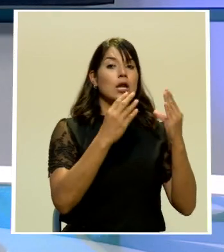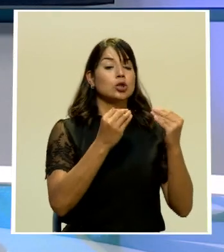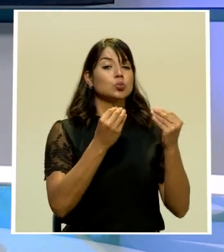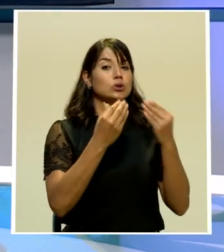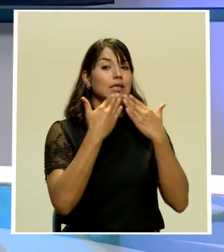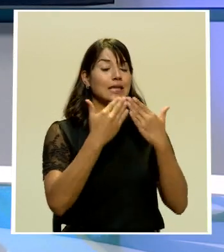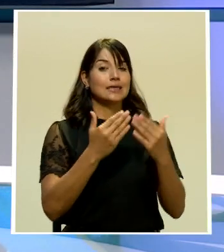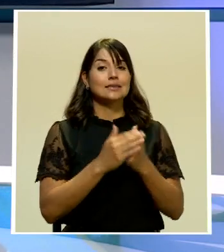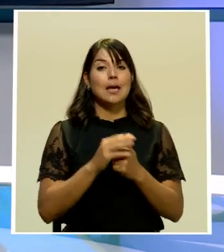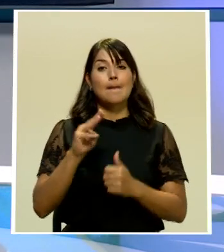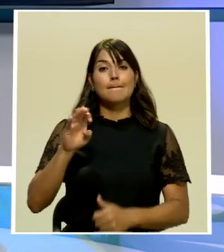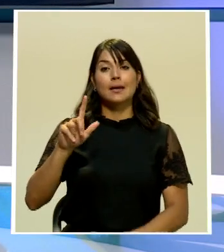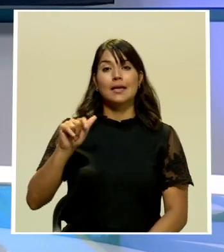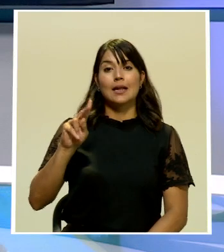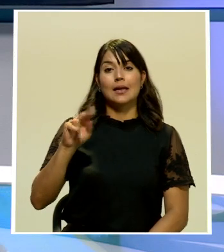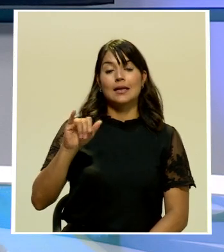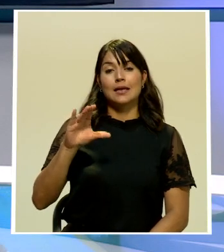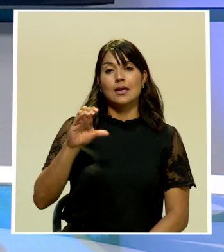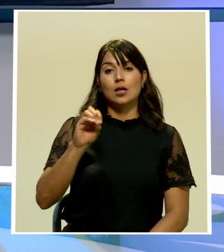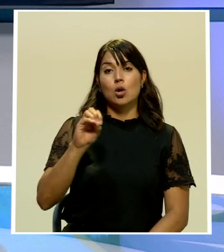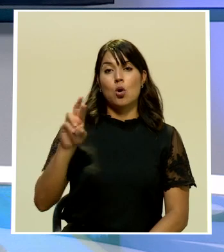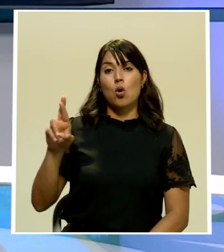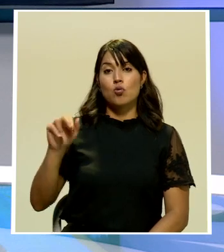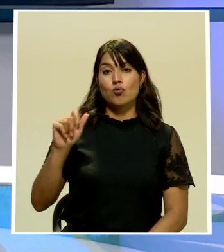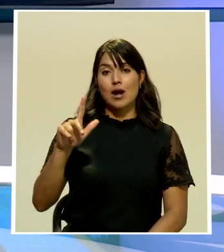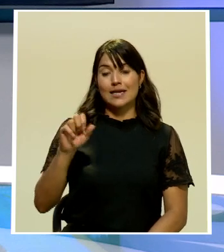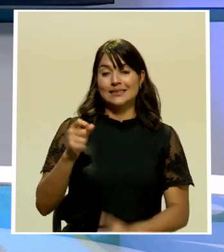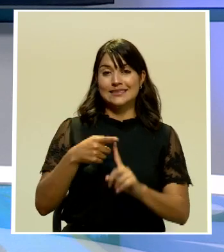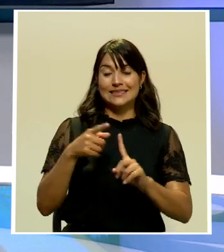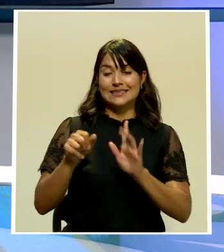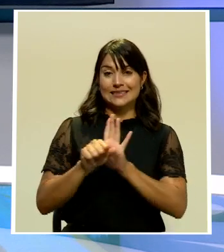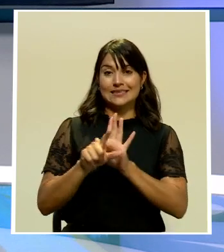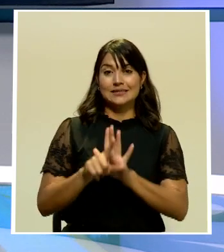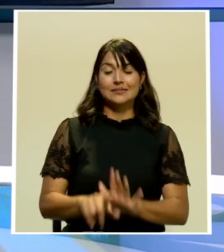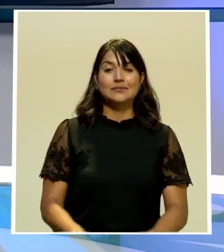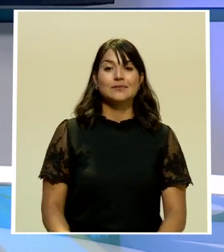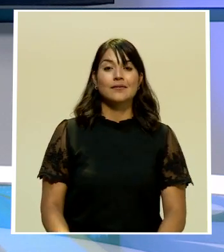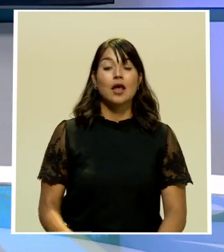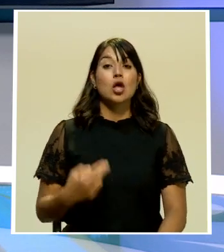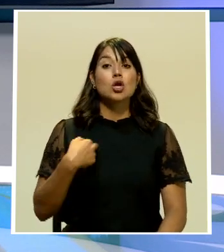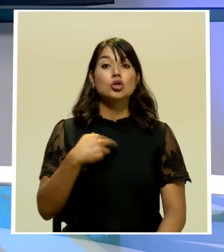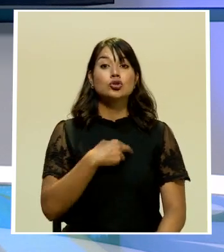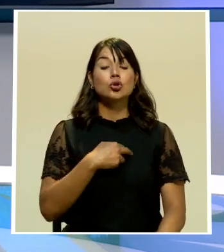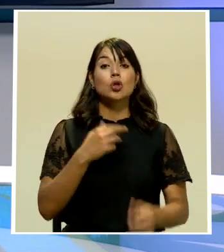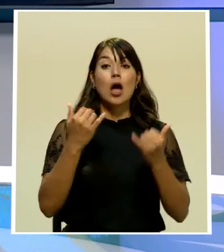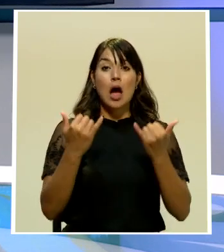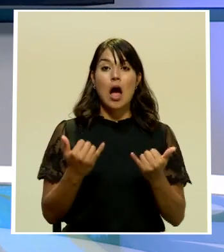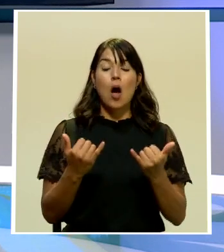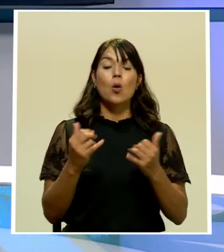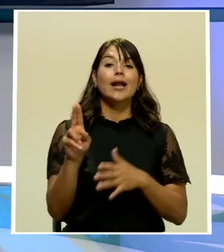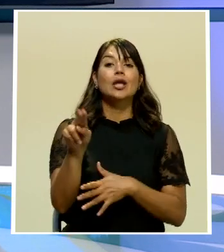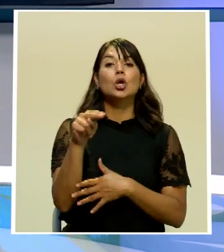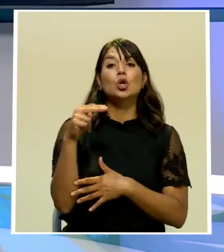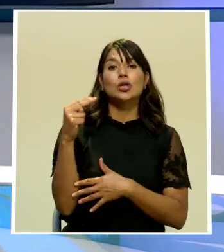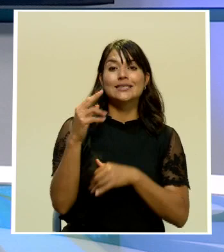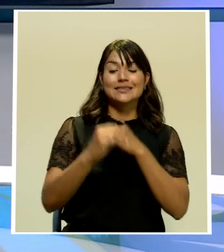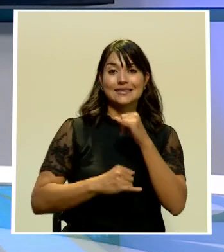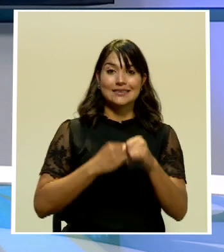Melanie Corrales desde la asamblea legislativa nos vamos ahora a las noticias